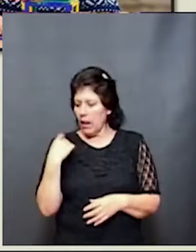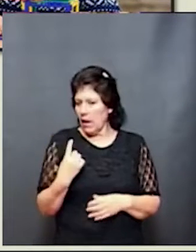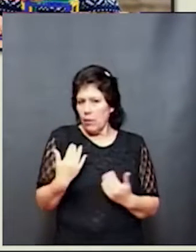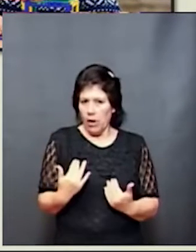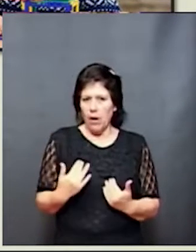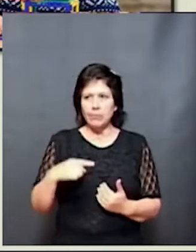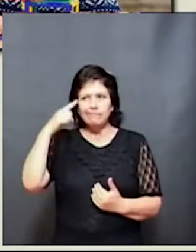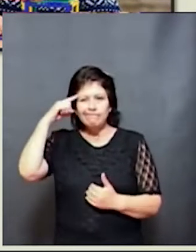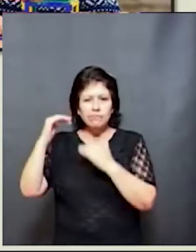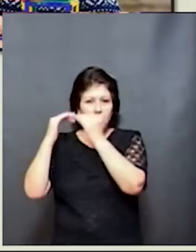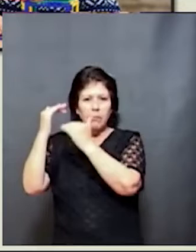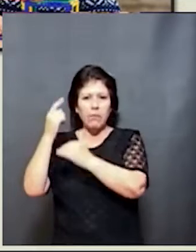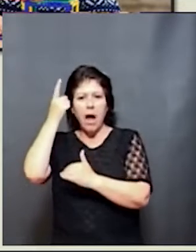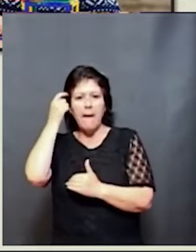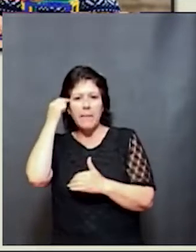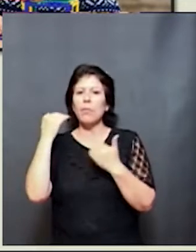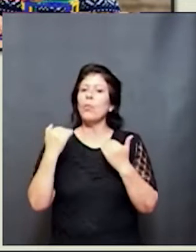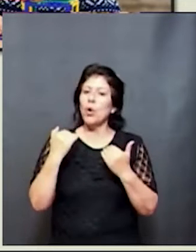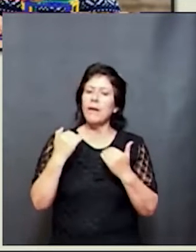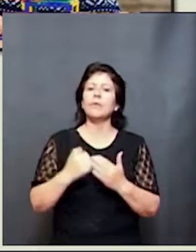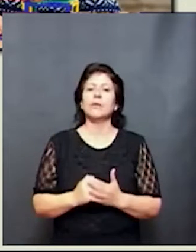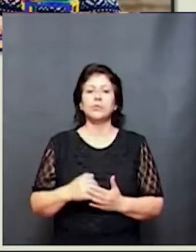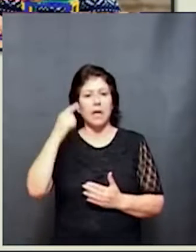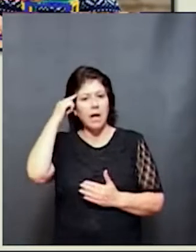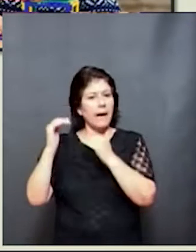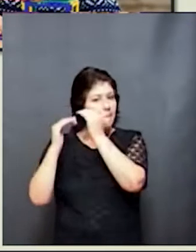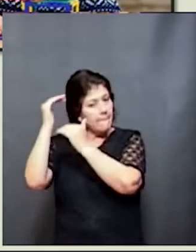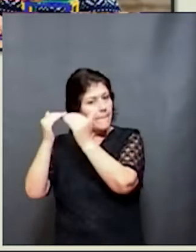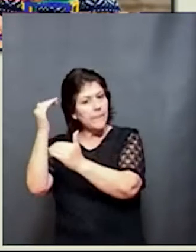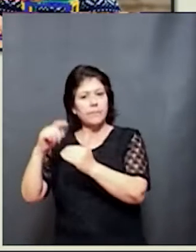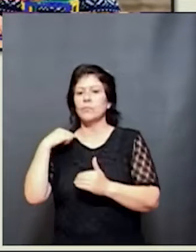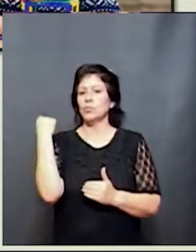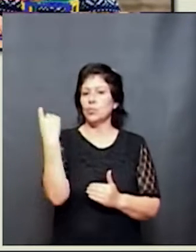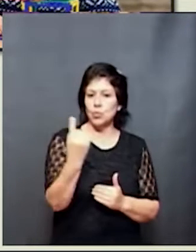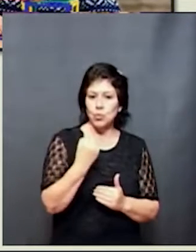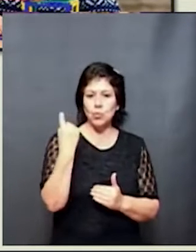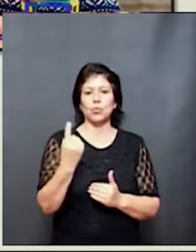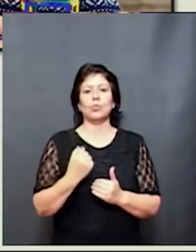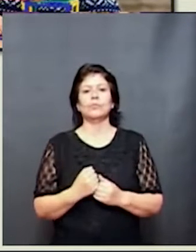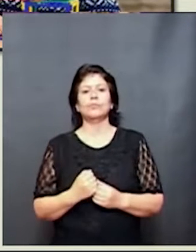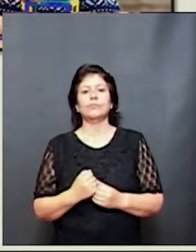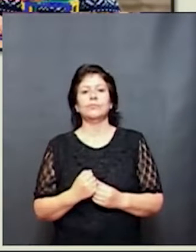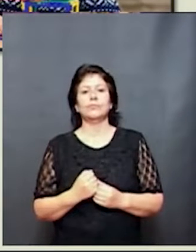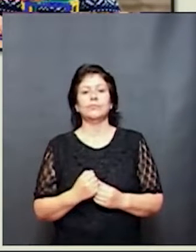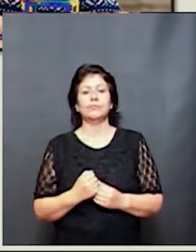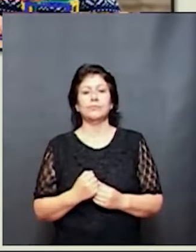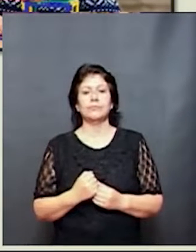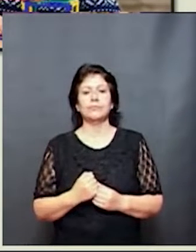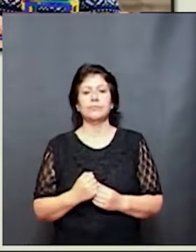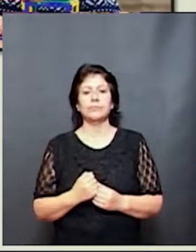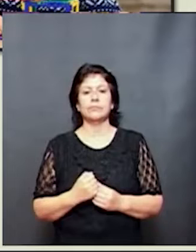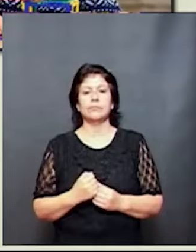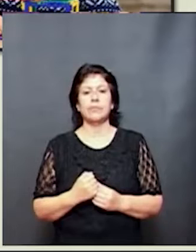aprendizaje enorme en los seres humanos. Es una capacidad que tenemos nosotros en relación a